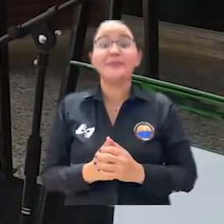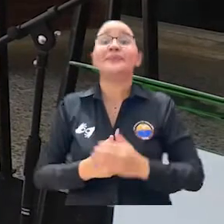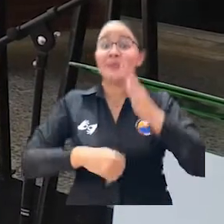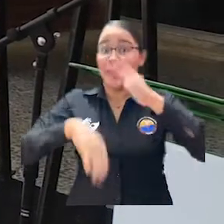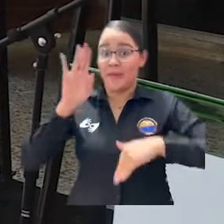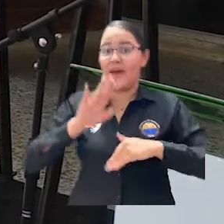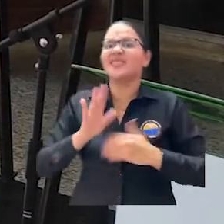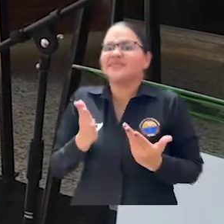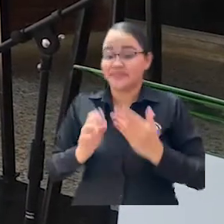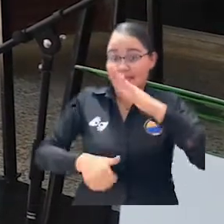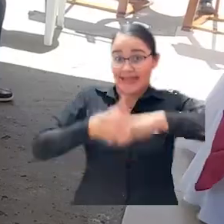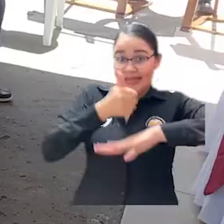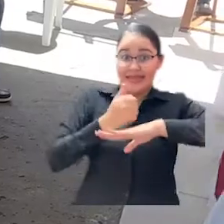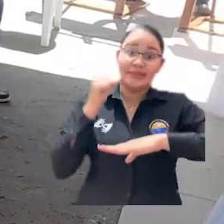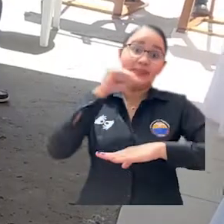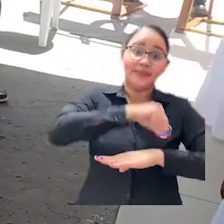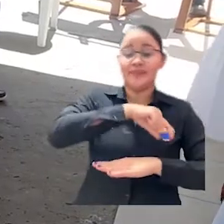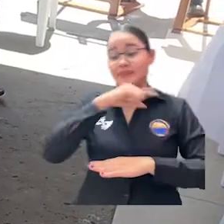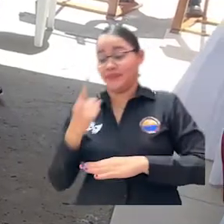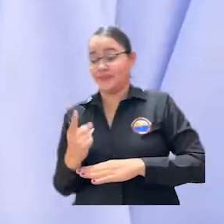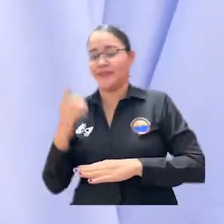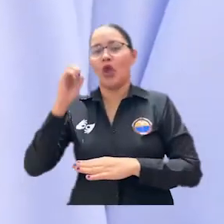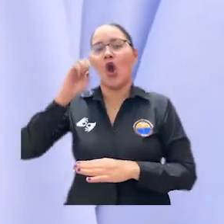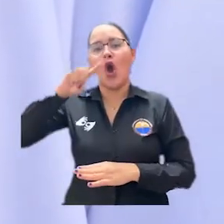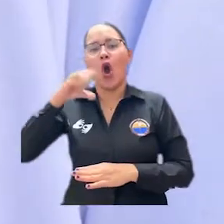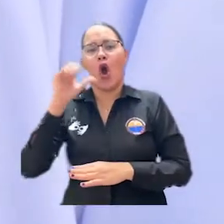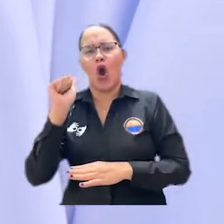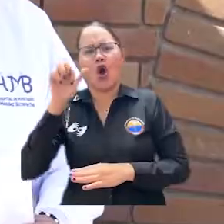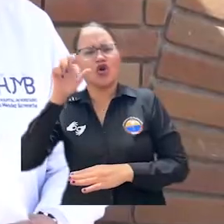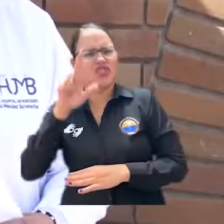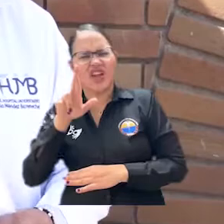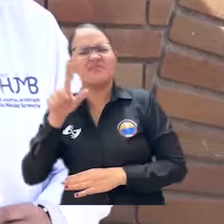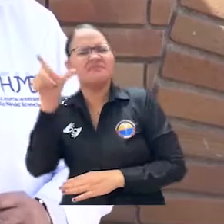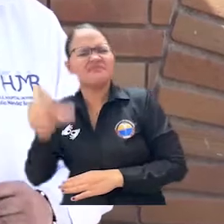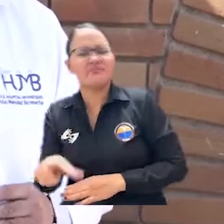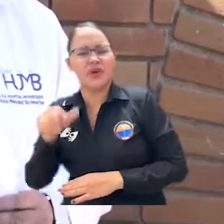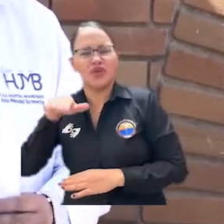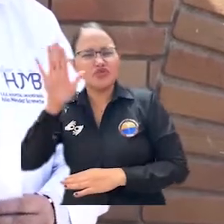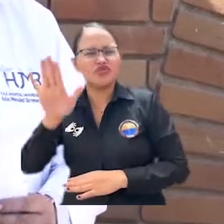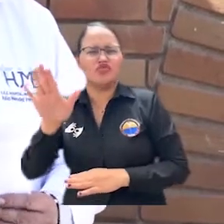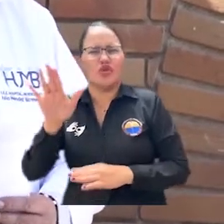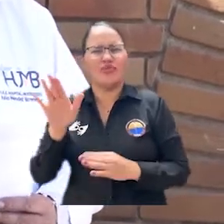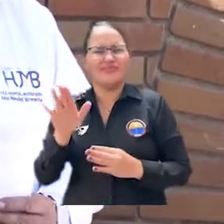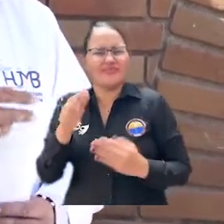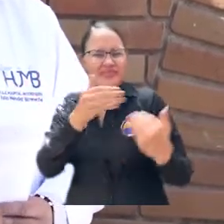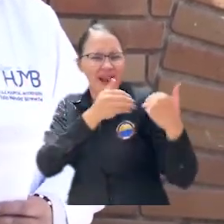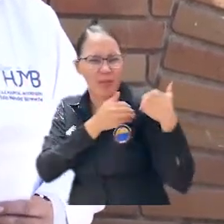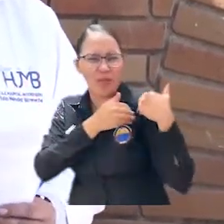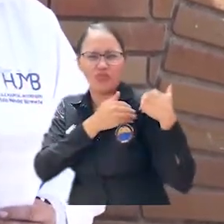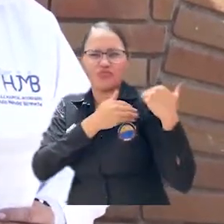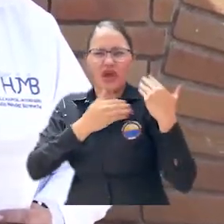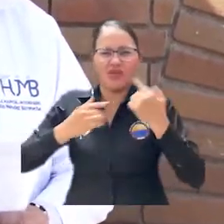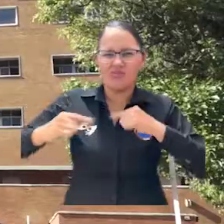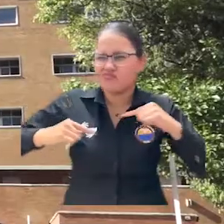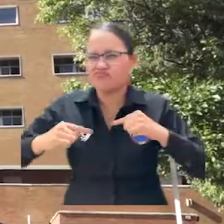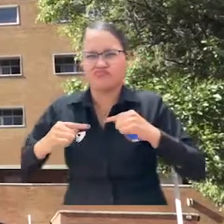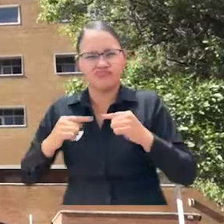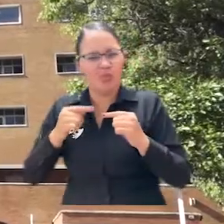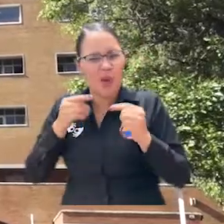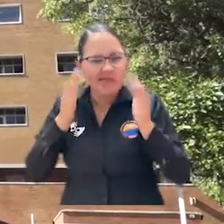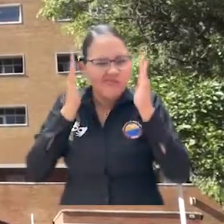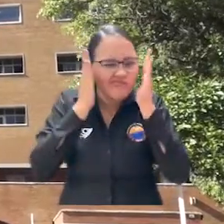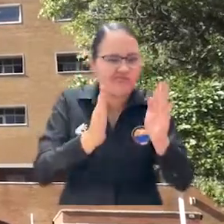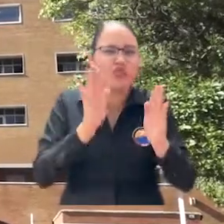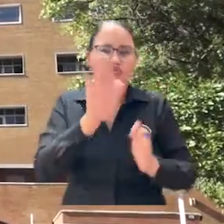por el doctor Pablo Vera Salazar, rector de la Alma Mater y el doctor Luis Oscar Galvez Mateus, agente especial interventor